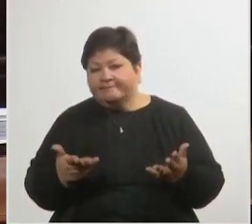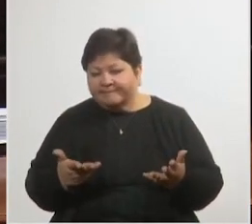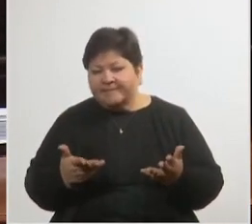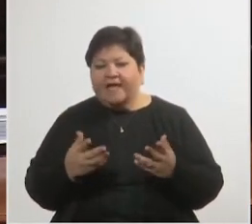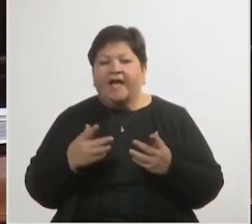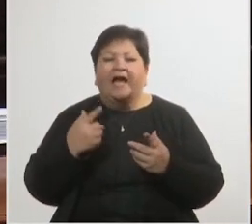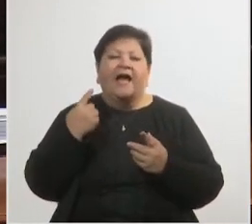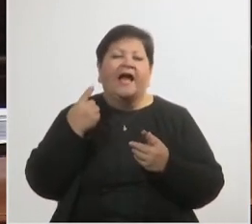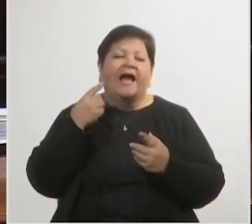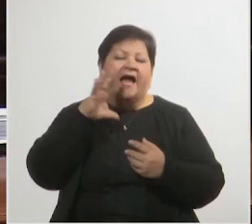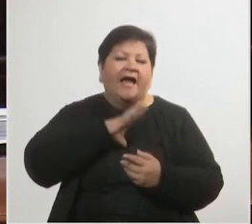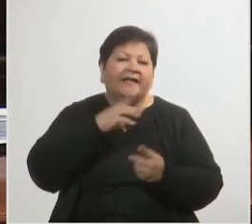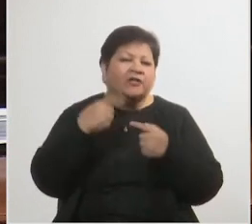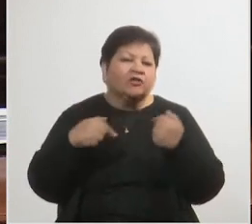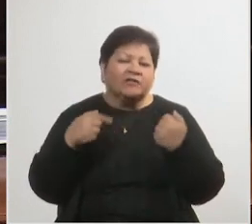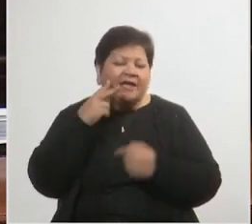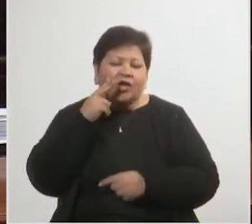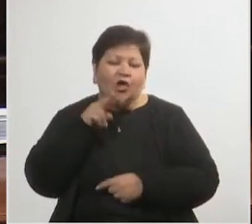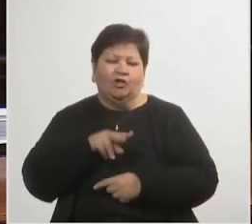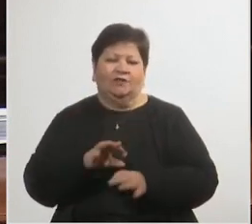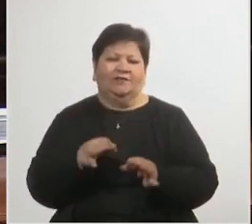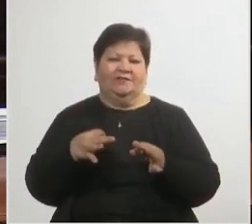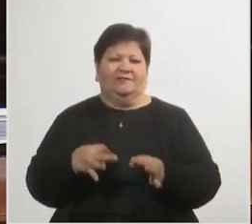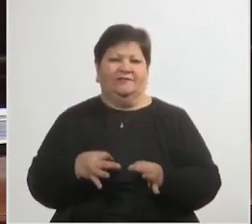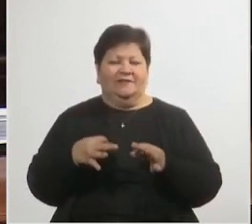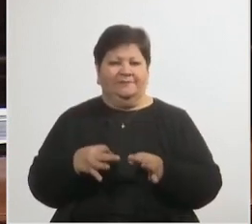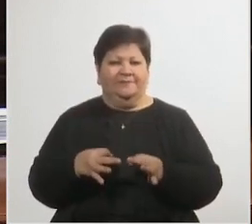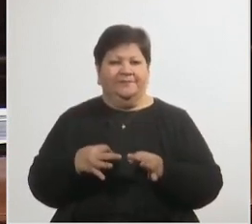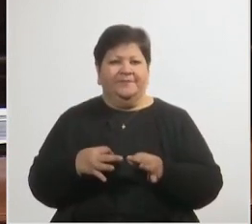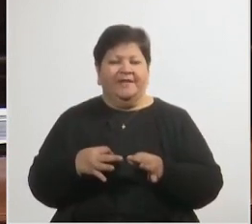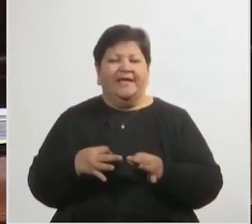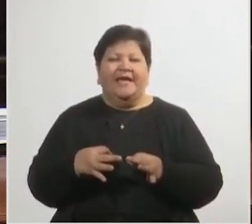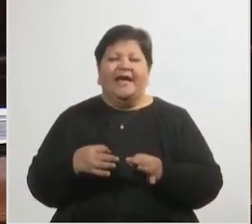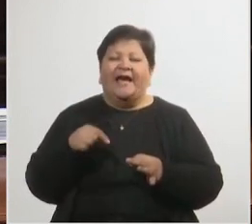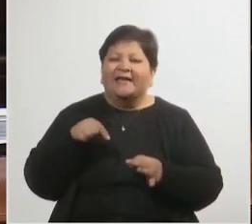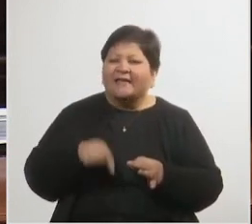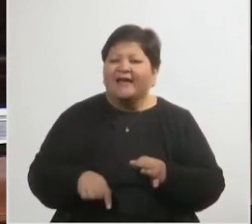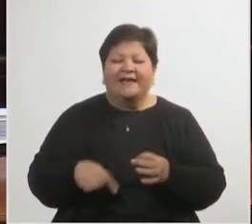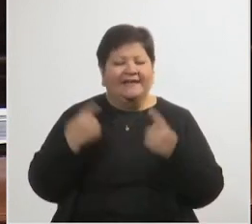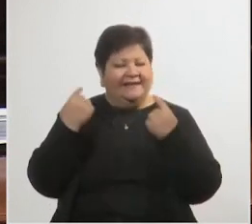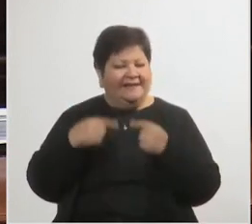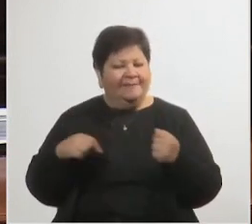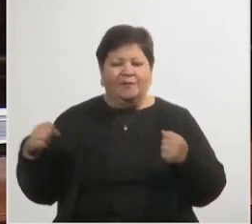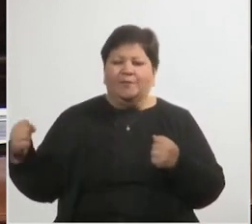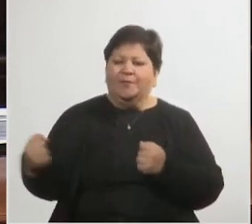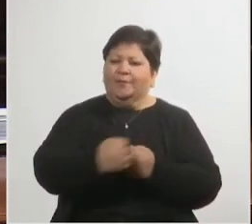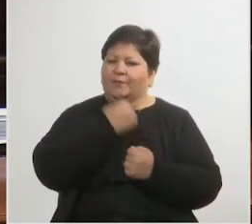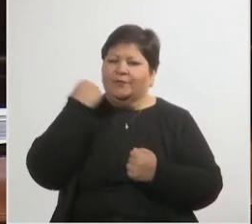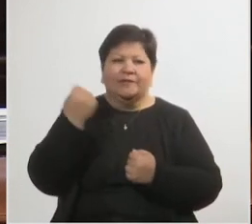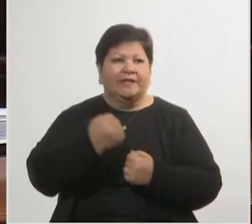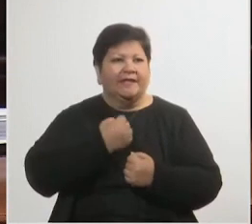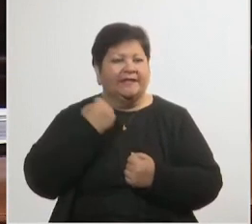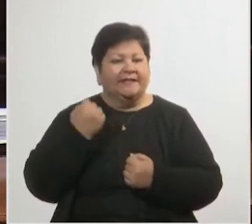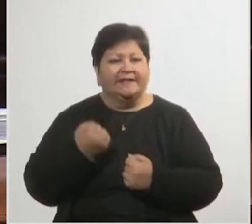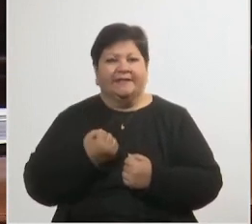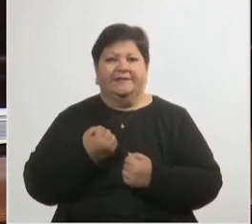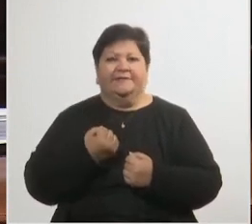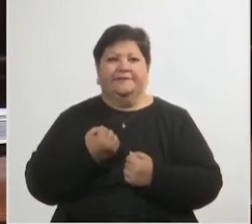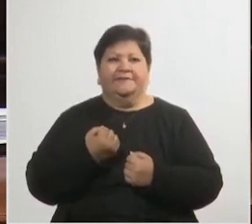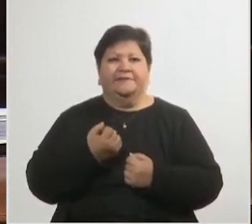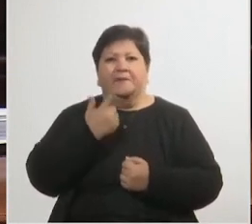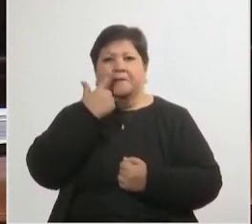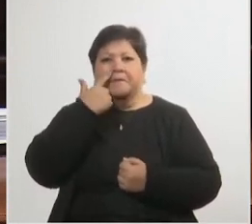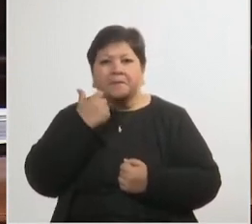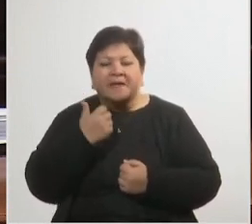oculta acá el elemento central, que es la privación de un